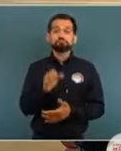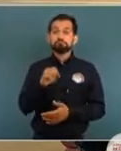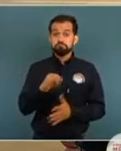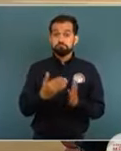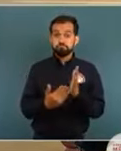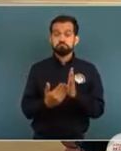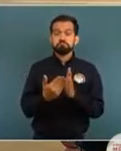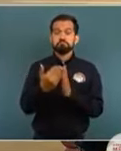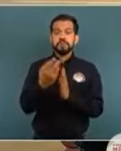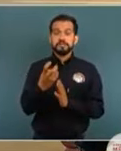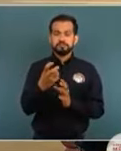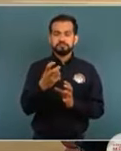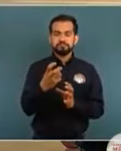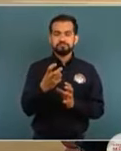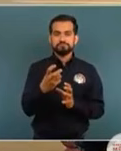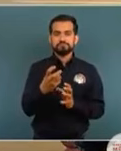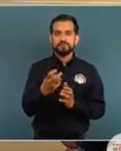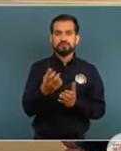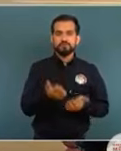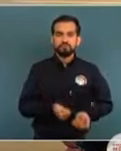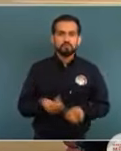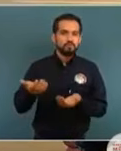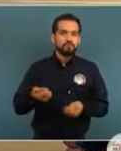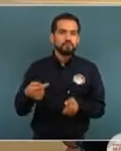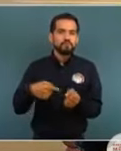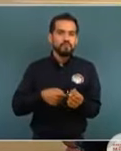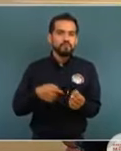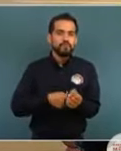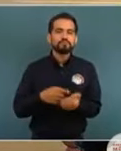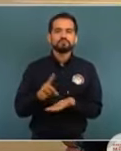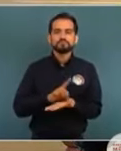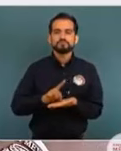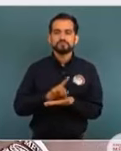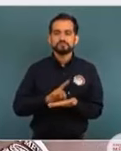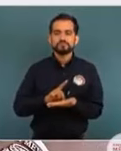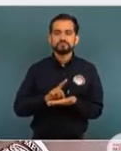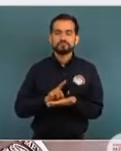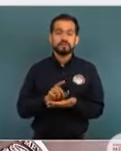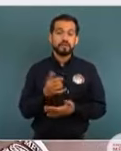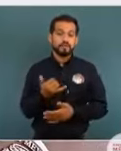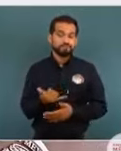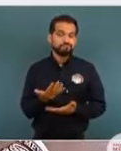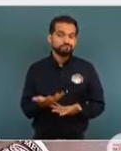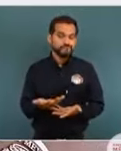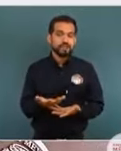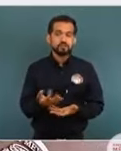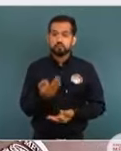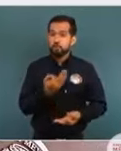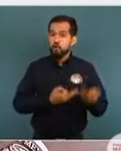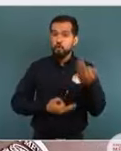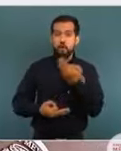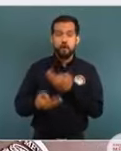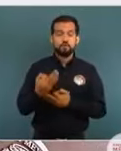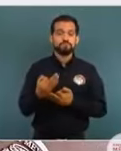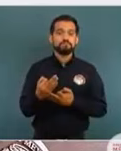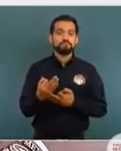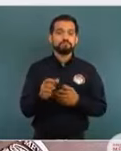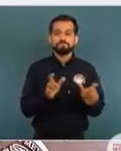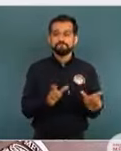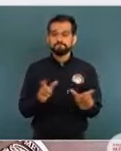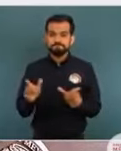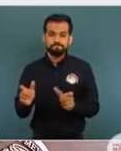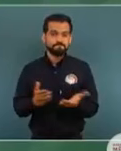incrementado el tráfico de este enervante y obviamente el trabajo de todas las fuerzas